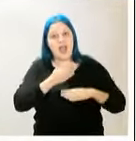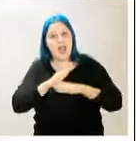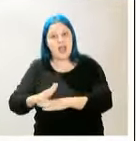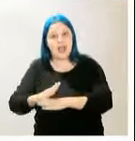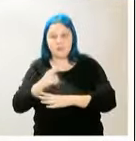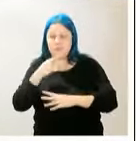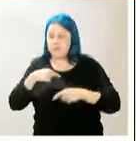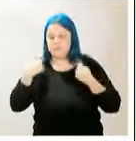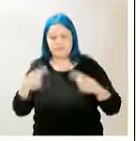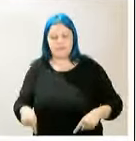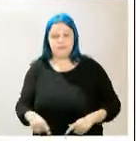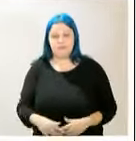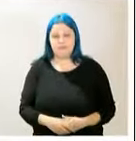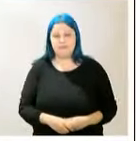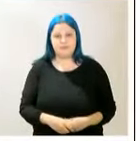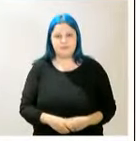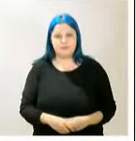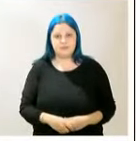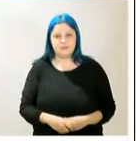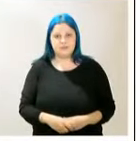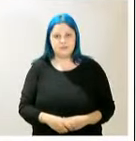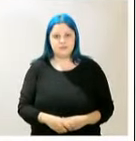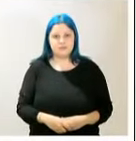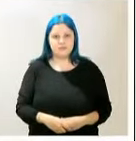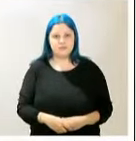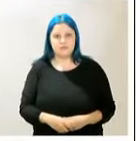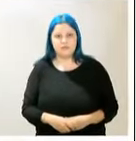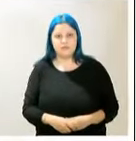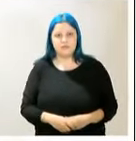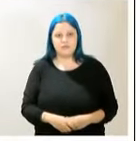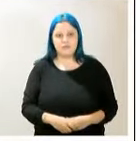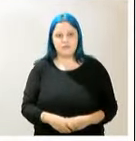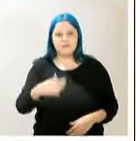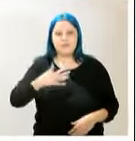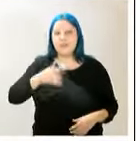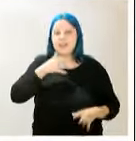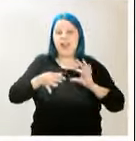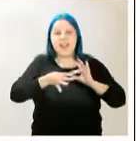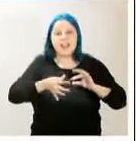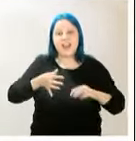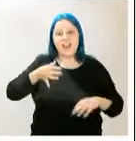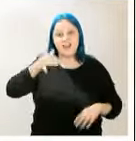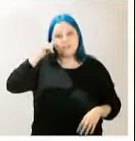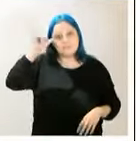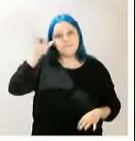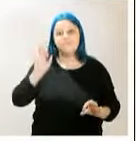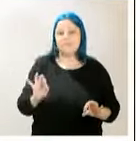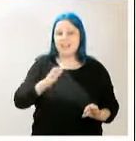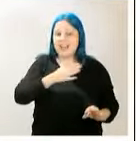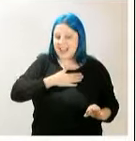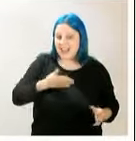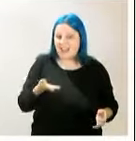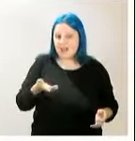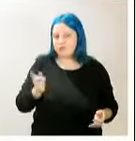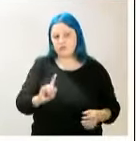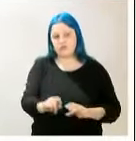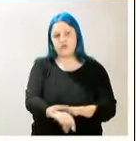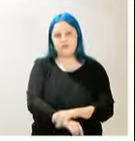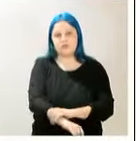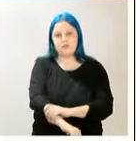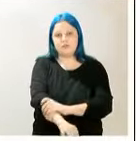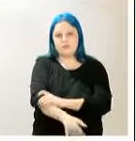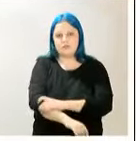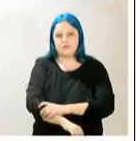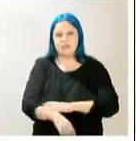damos por perdido. No es el propósito de Izquierda Unida que desde el Estado hagamos